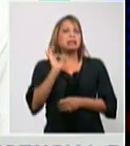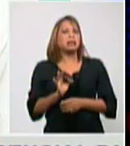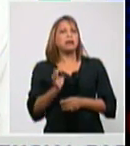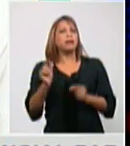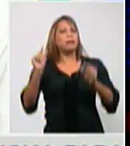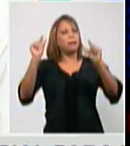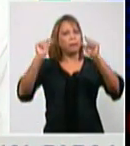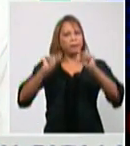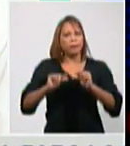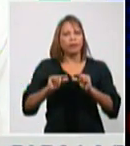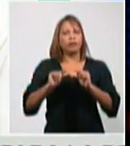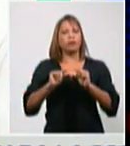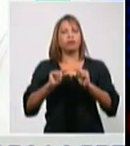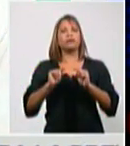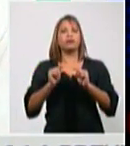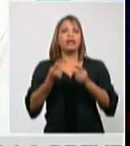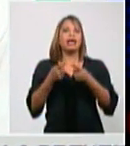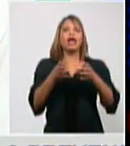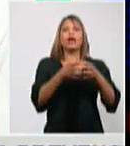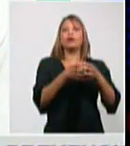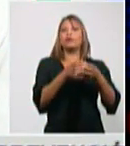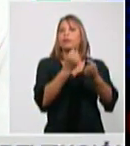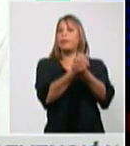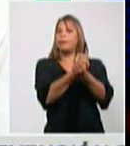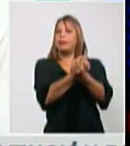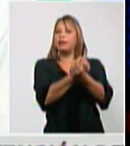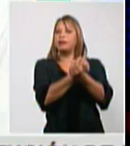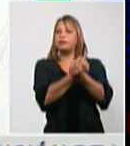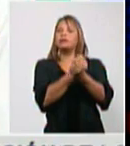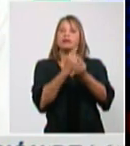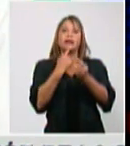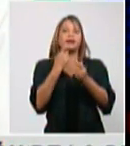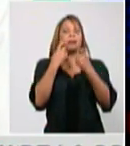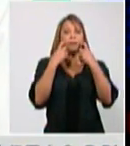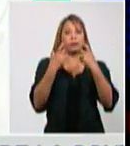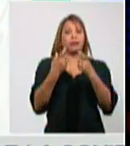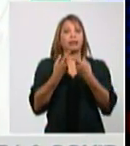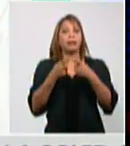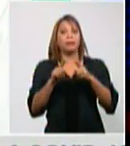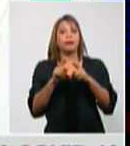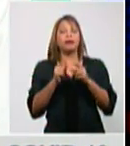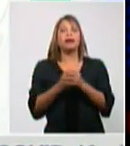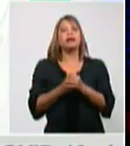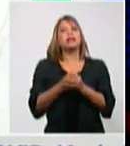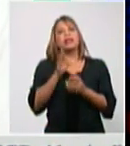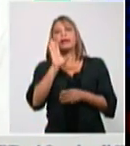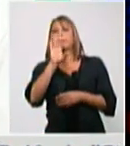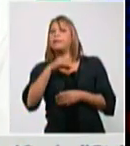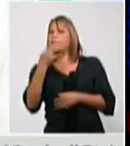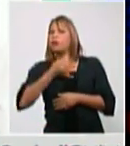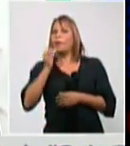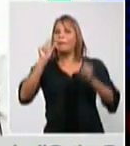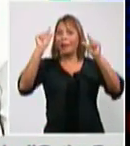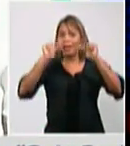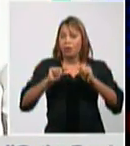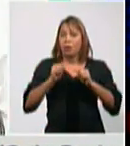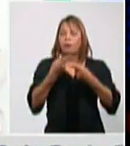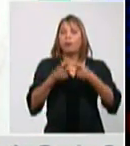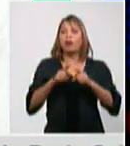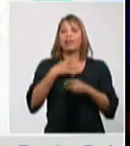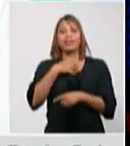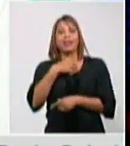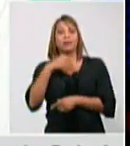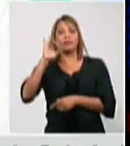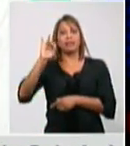el grupo de riesgo de mayor importante. Digo de menor cuantía porque ya vamos a tener el 70, el 80 por